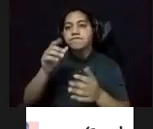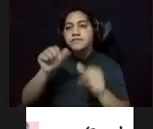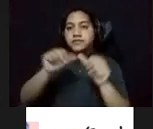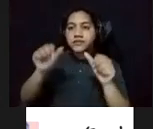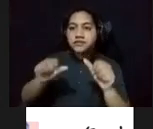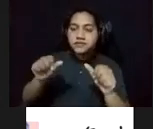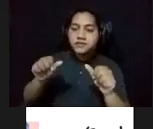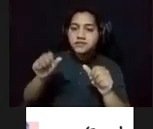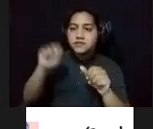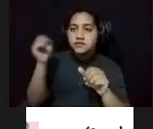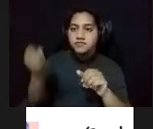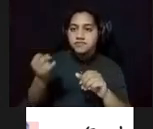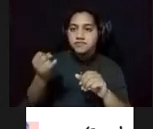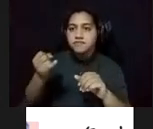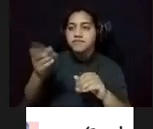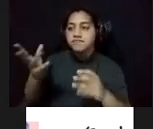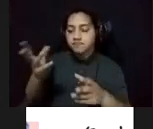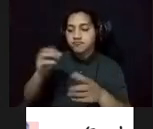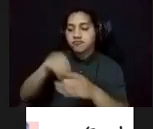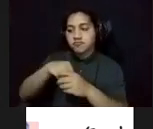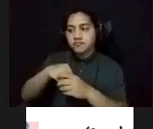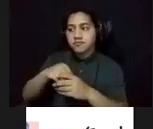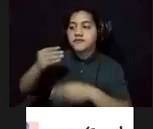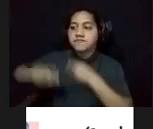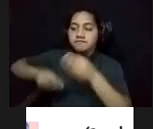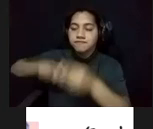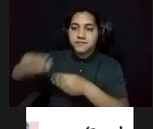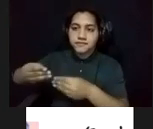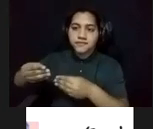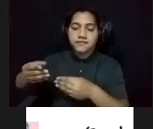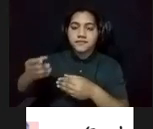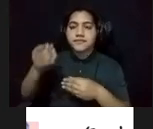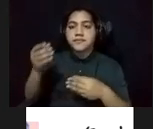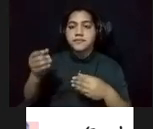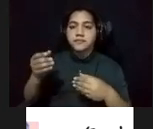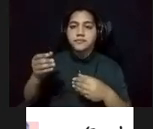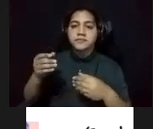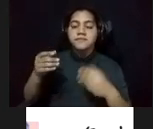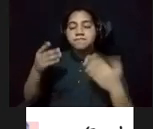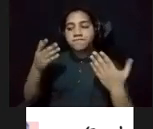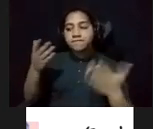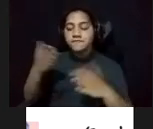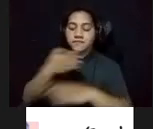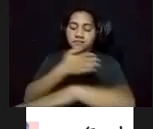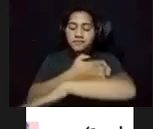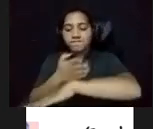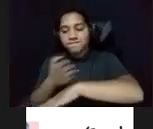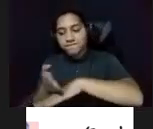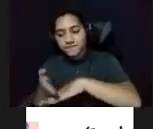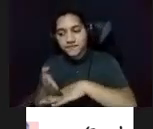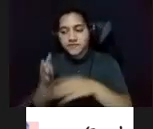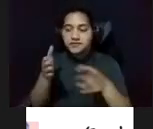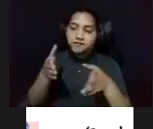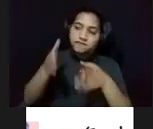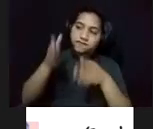testimonio de nuestra herencia. A pesar de las escenas de deterioro de muchos edificios y de la pobre